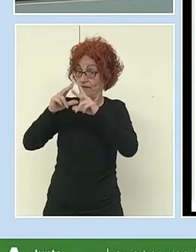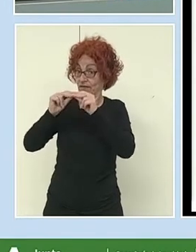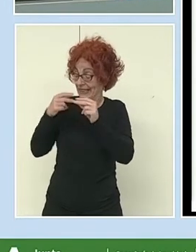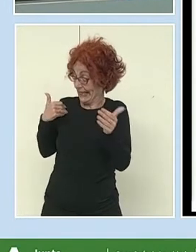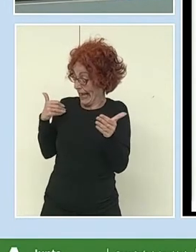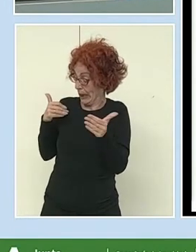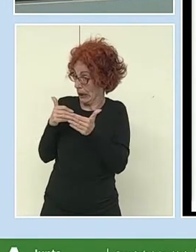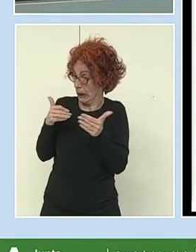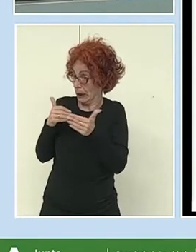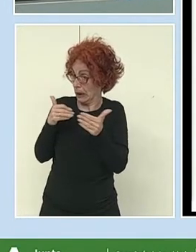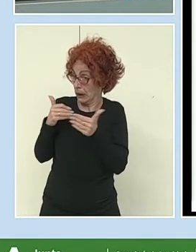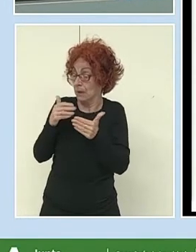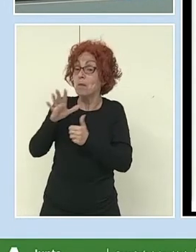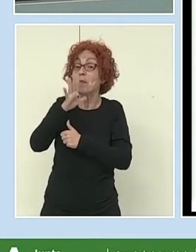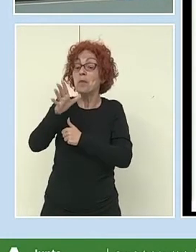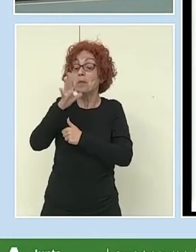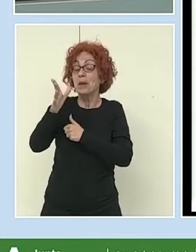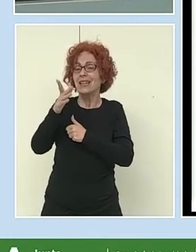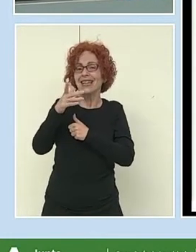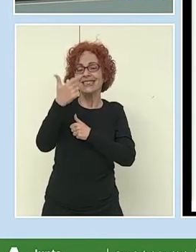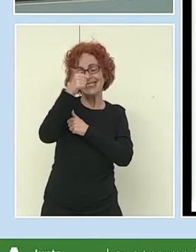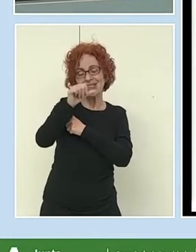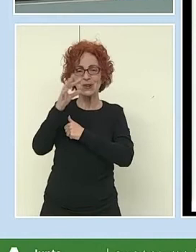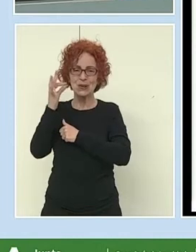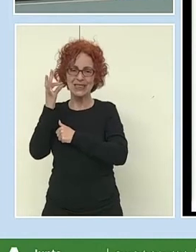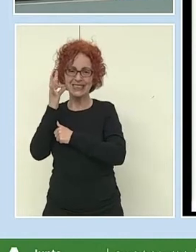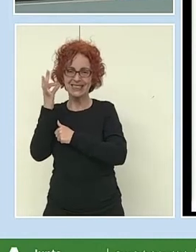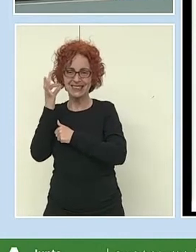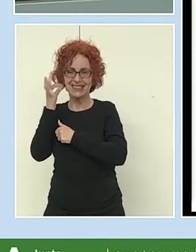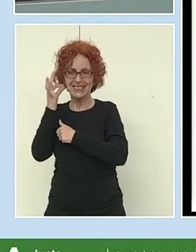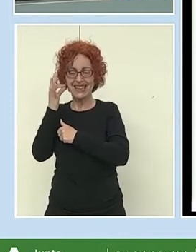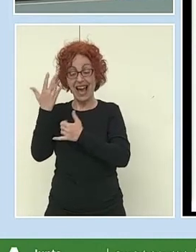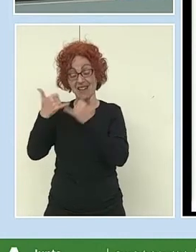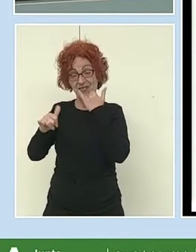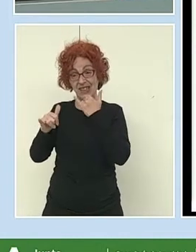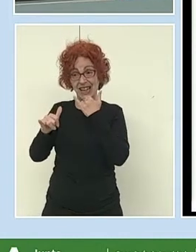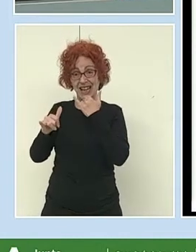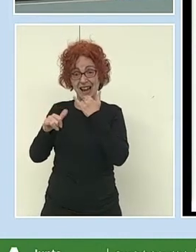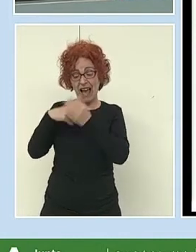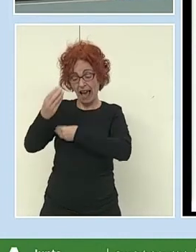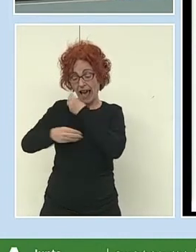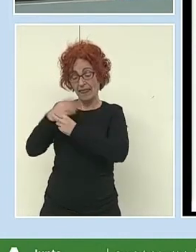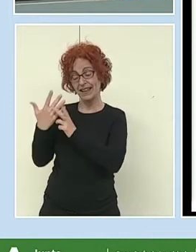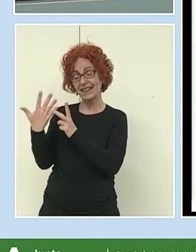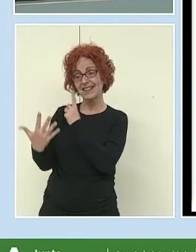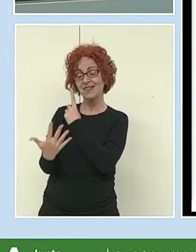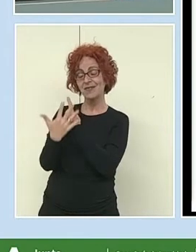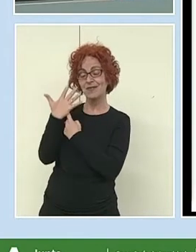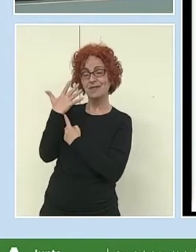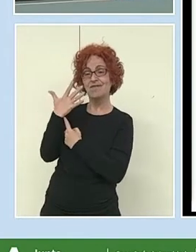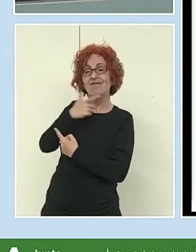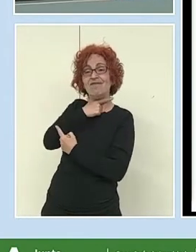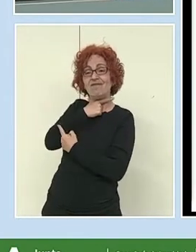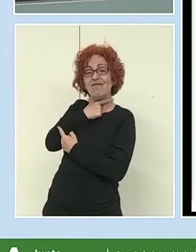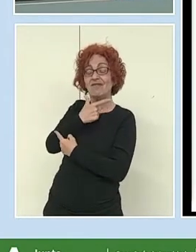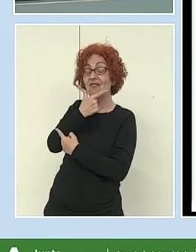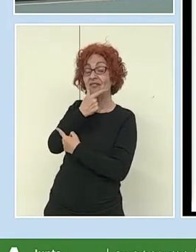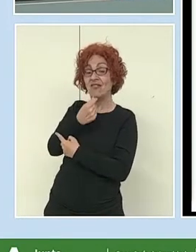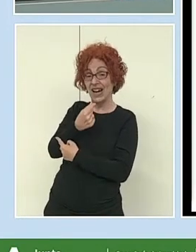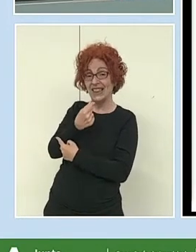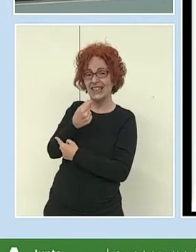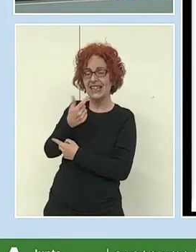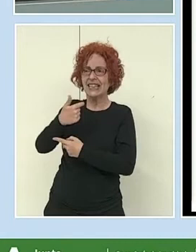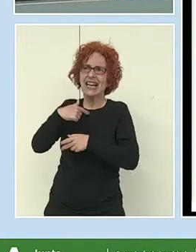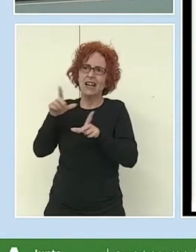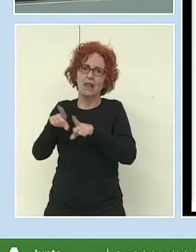los iguales, las iguales son mucho más influyentes que una mujer de no sé